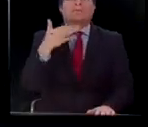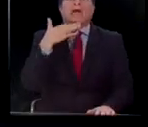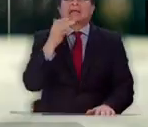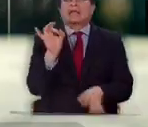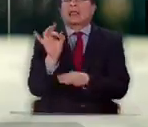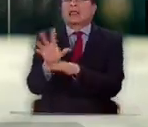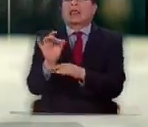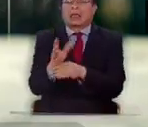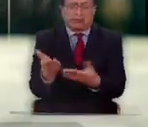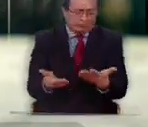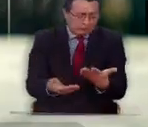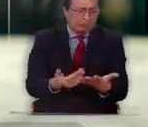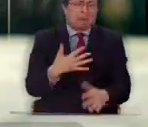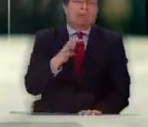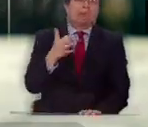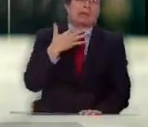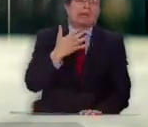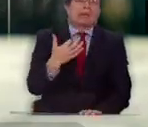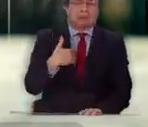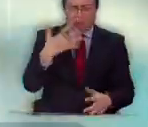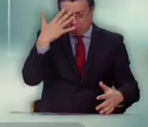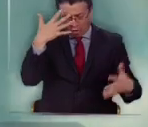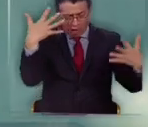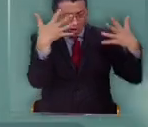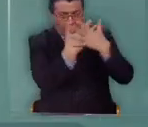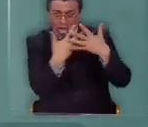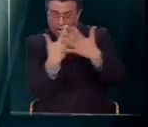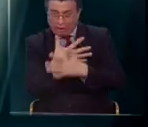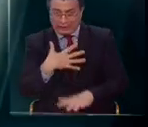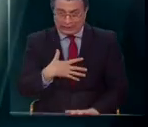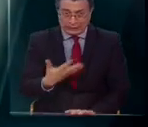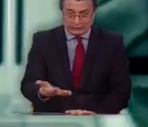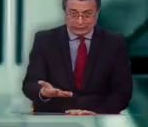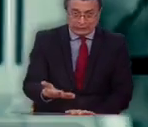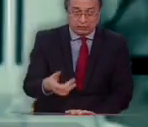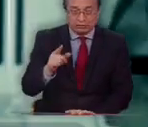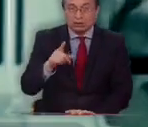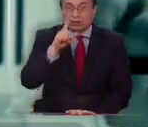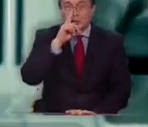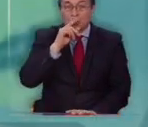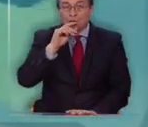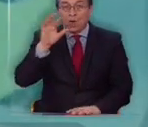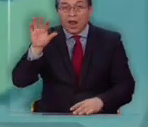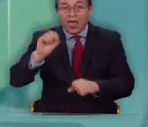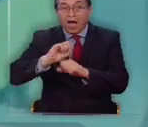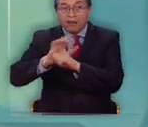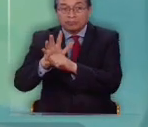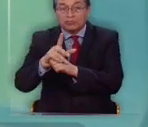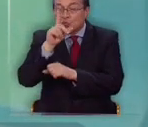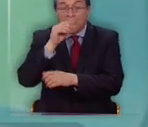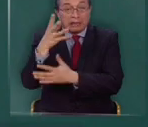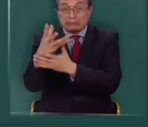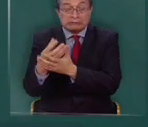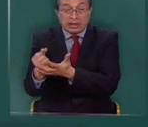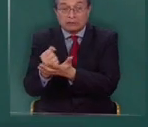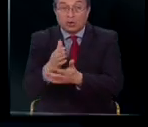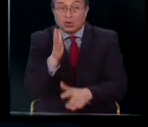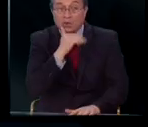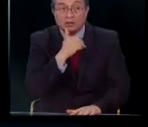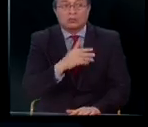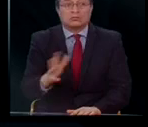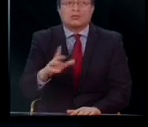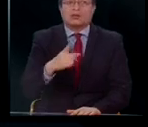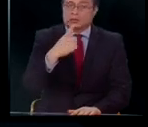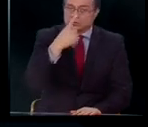cosas? Para que uno se confunda. Y hasta ahora, al igual que el virus, no tiene antídoto. Hay que ser muy